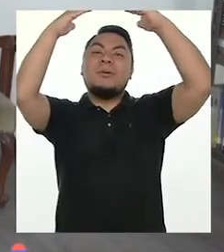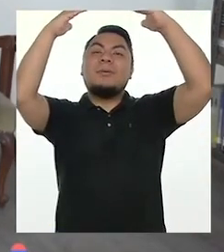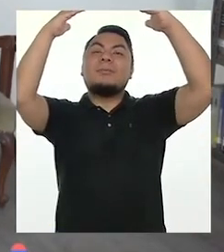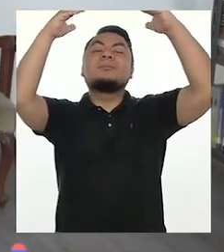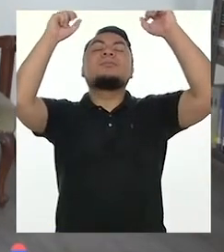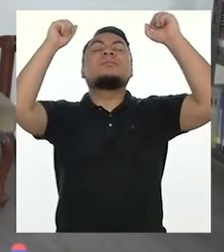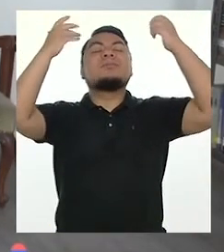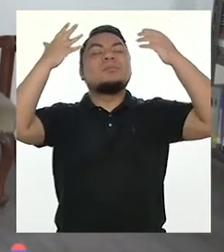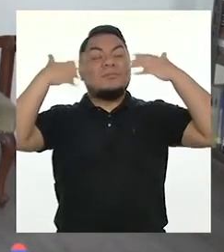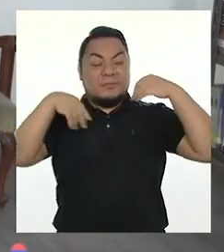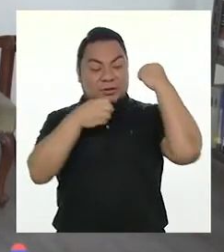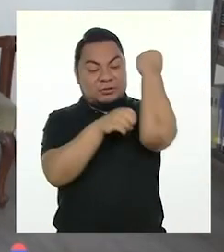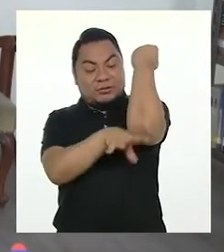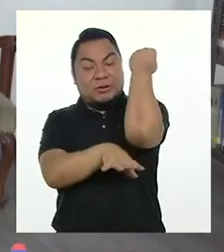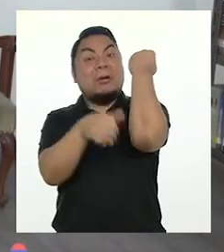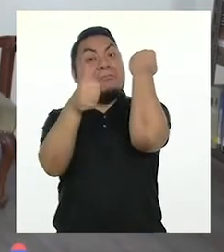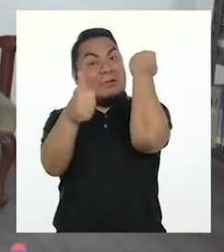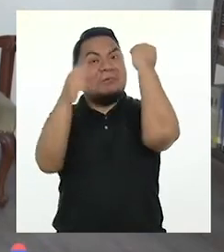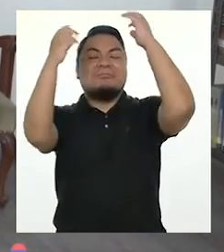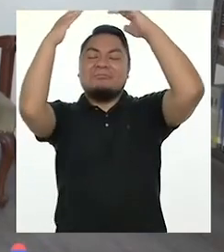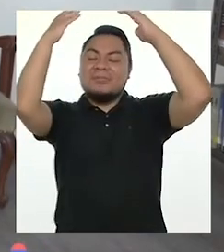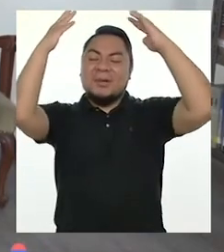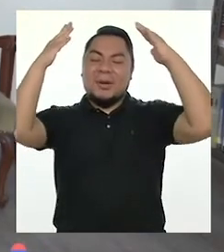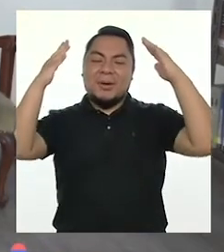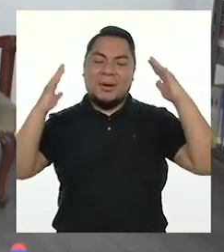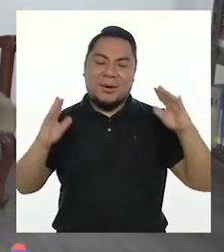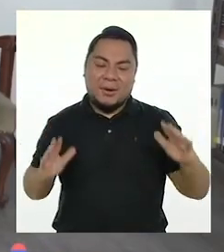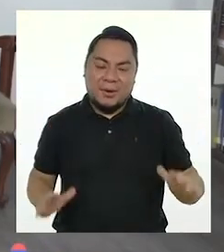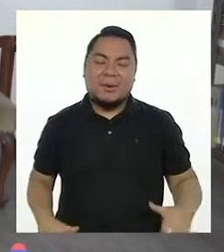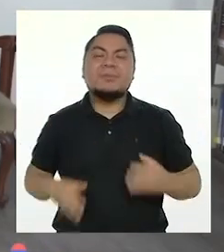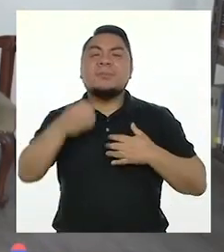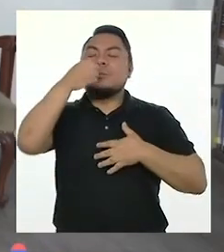Con buenas raíces y bajamos. ¡Ah!